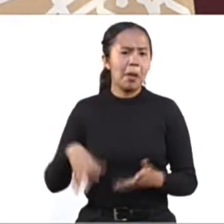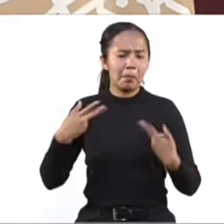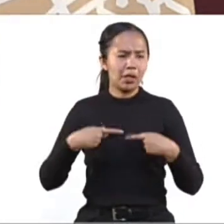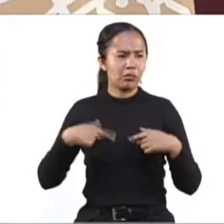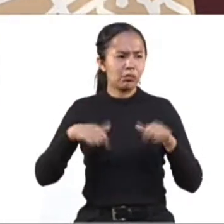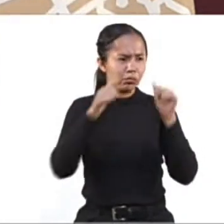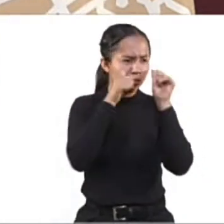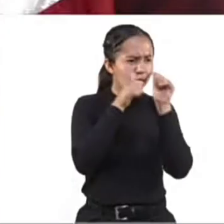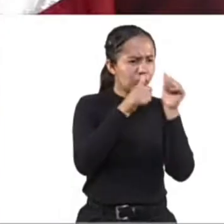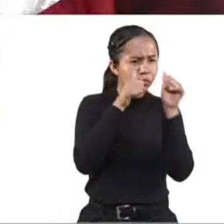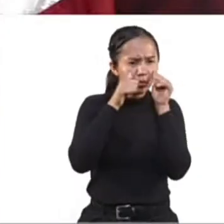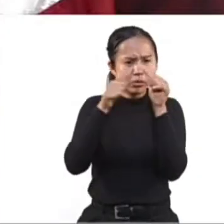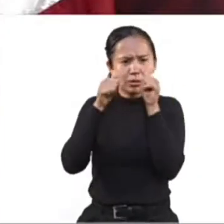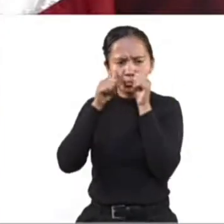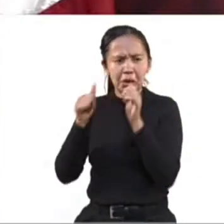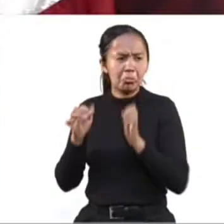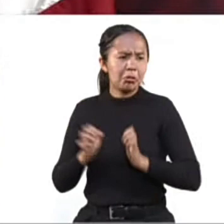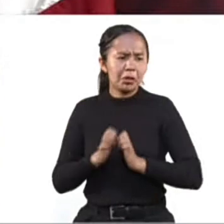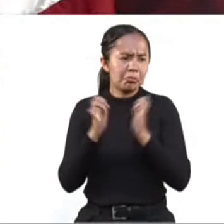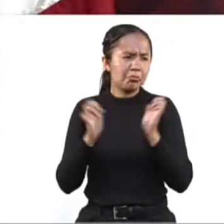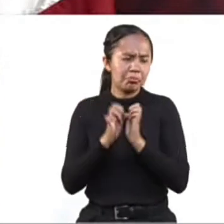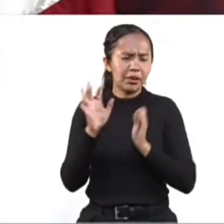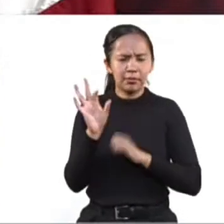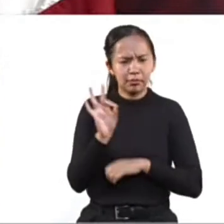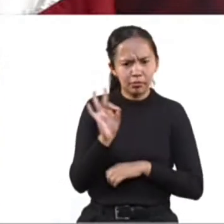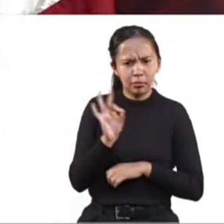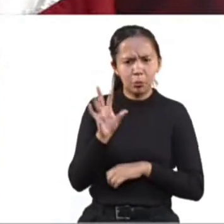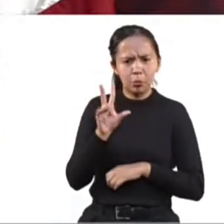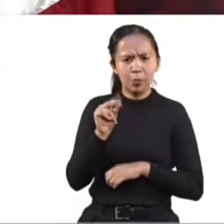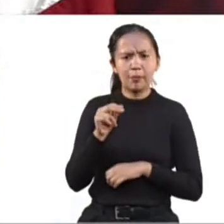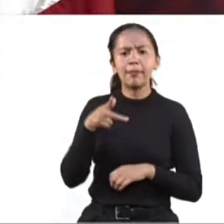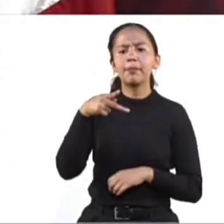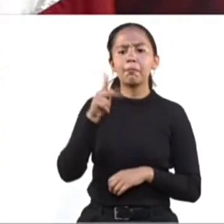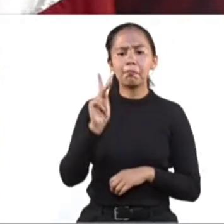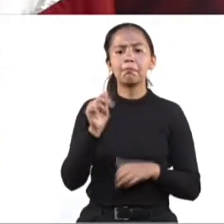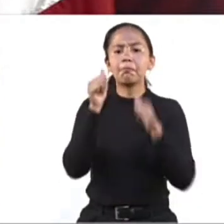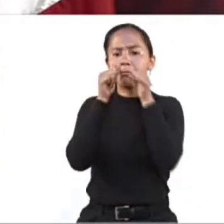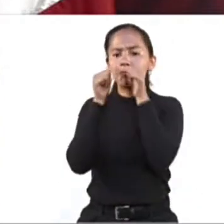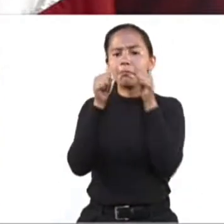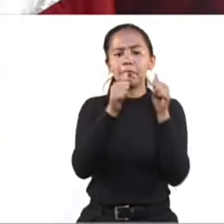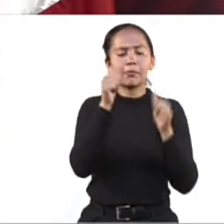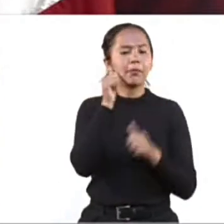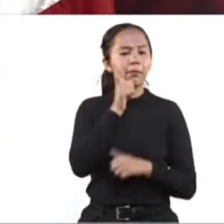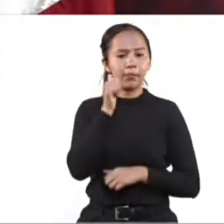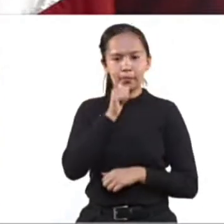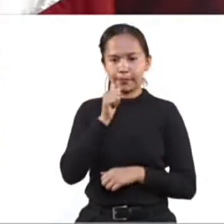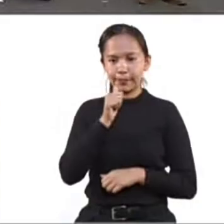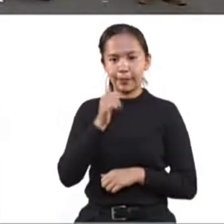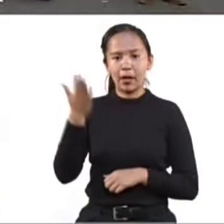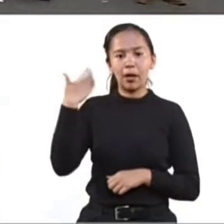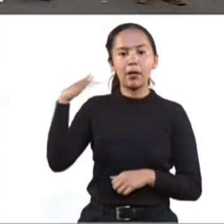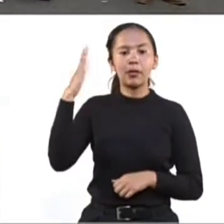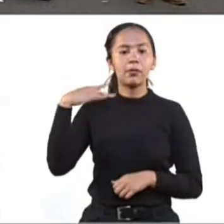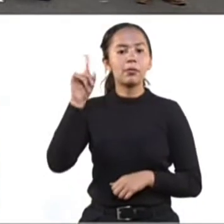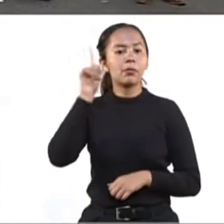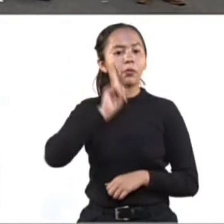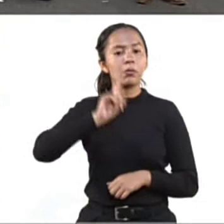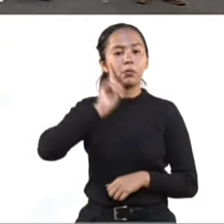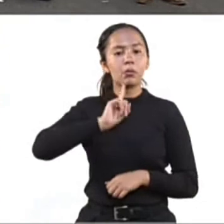los temas que no sean emergencias. Uno de los temas más importantes, como mencionaba la jefa, es